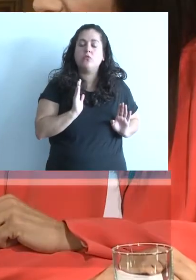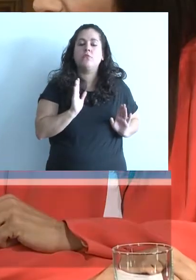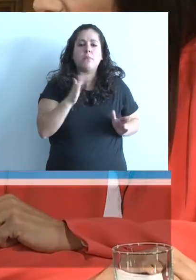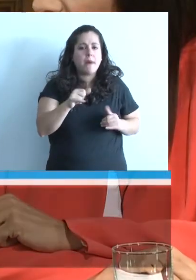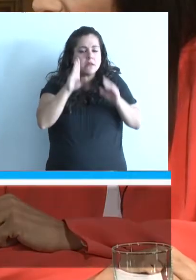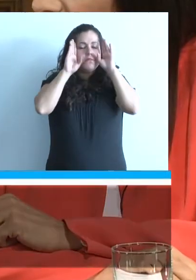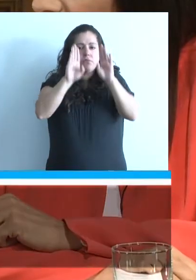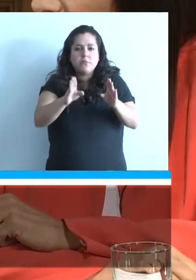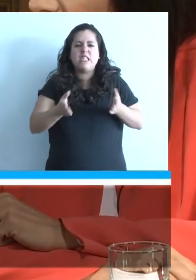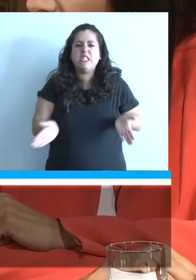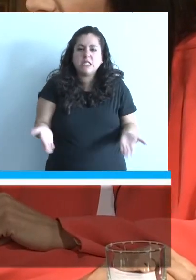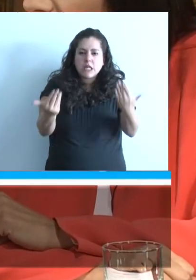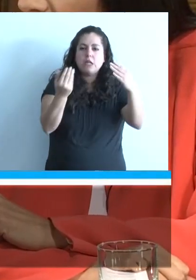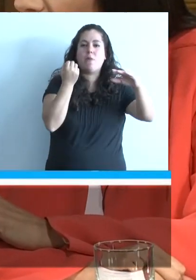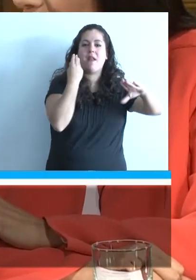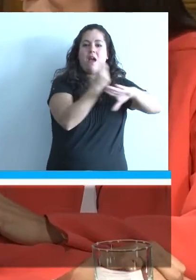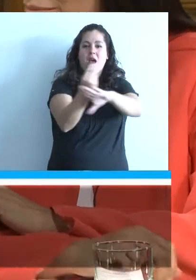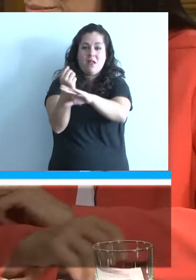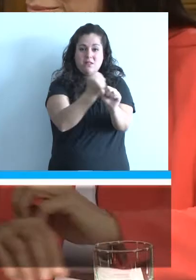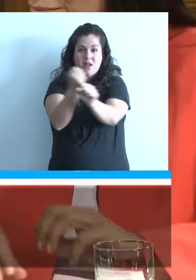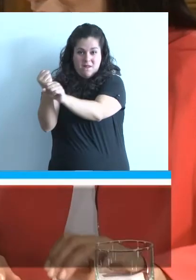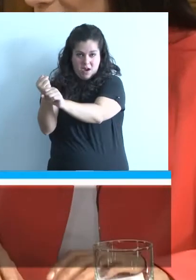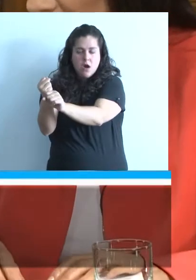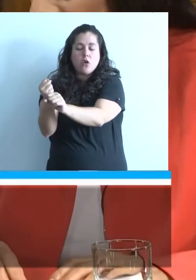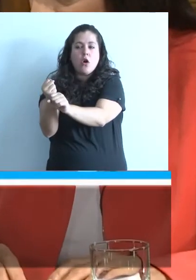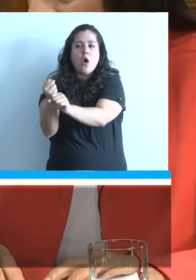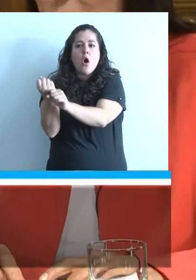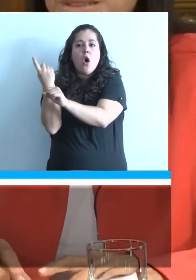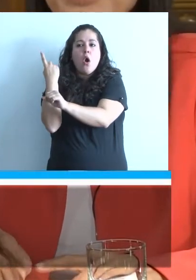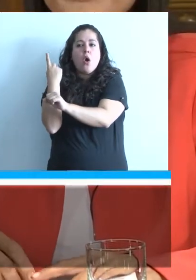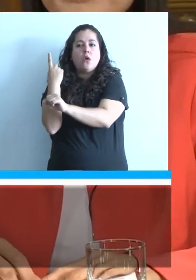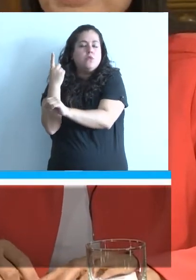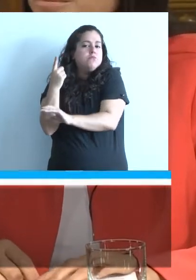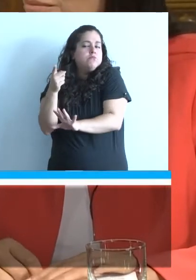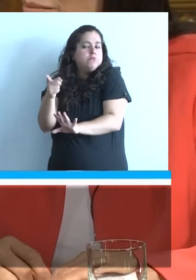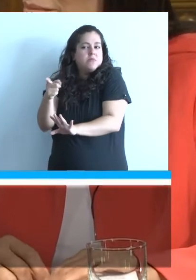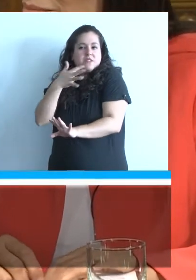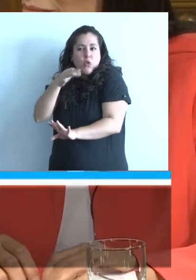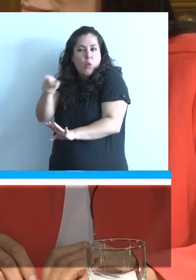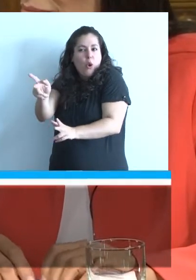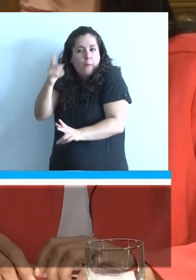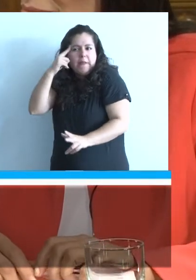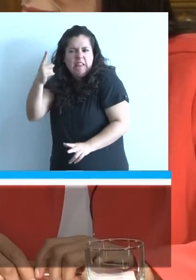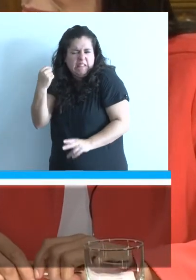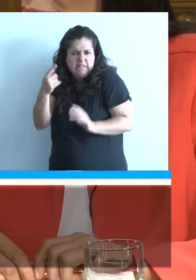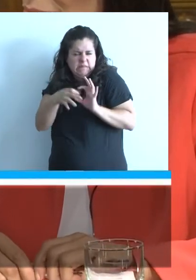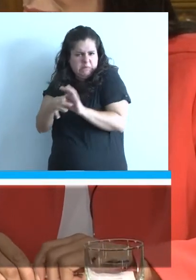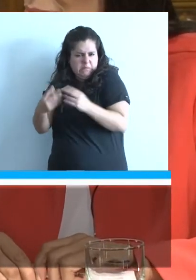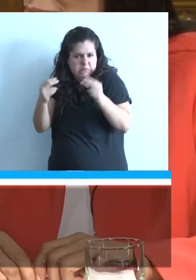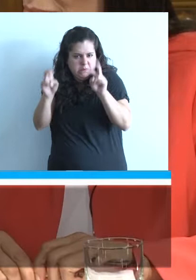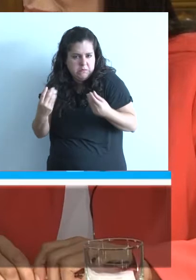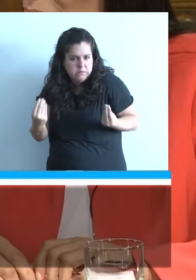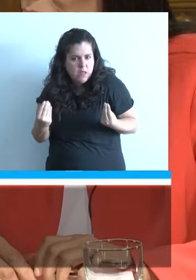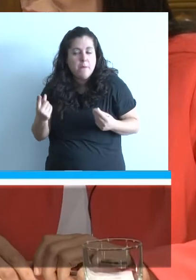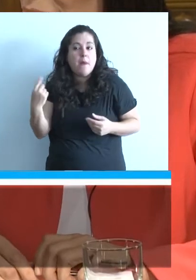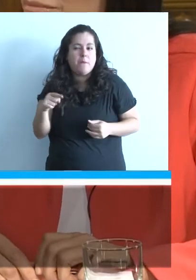fundamentalmente, al incentivo en función de generar nuevos puestos de trabajo. Sí. ¿Cuándo, vos dirás, qué tendrá que